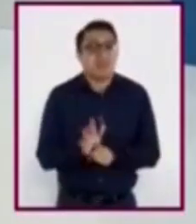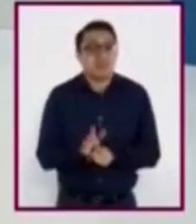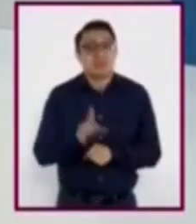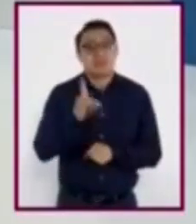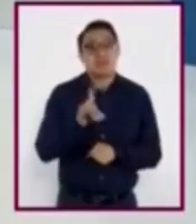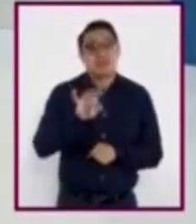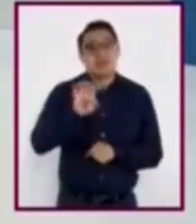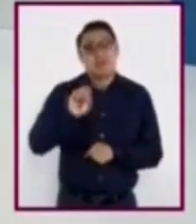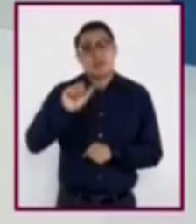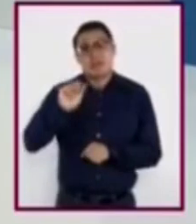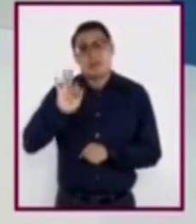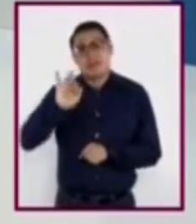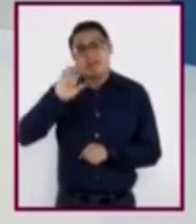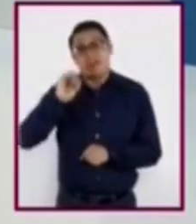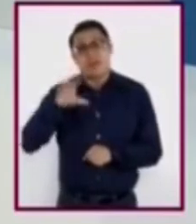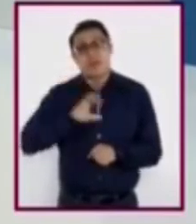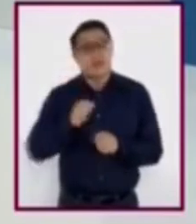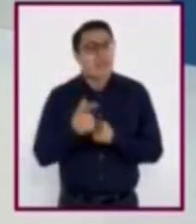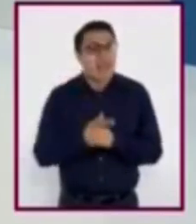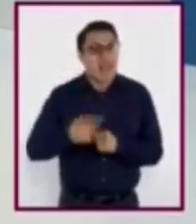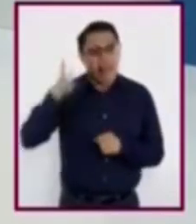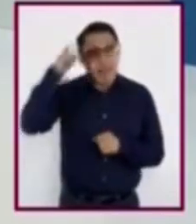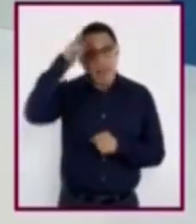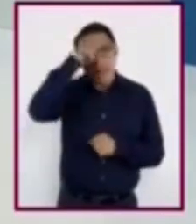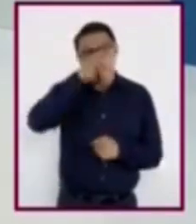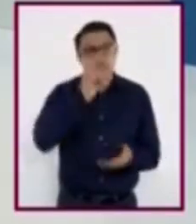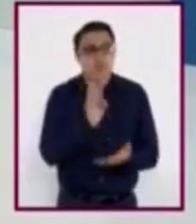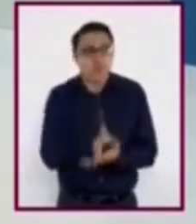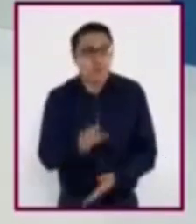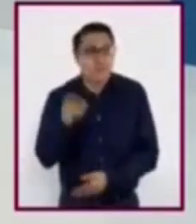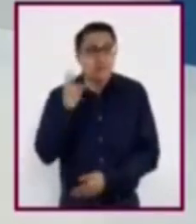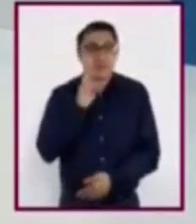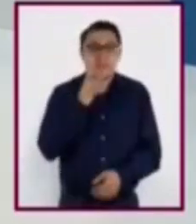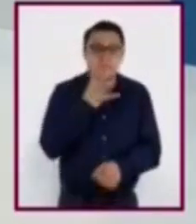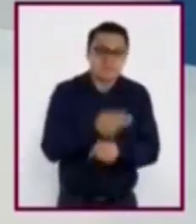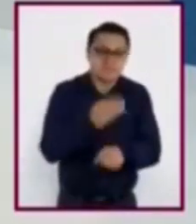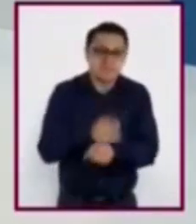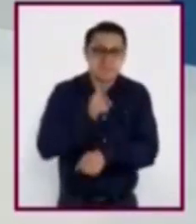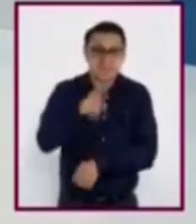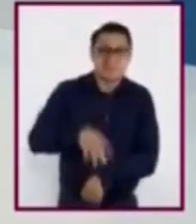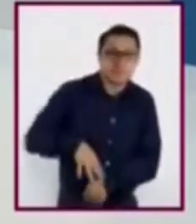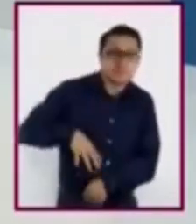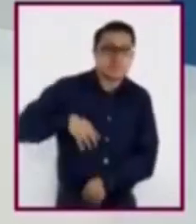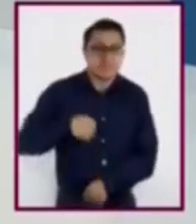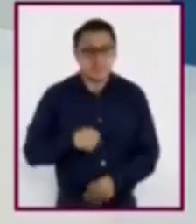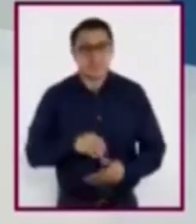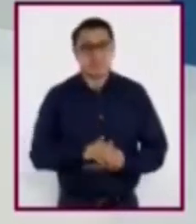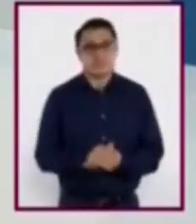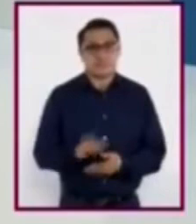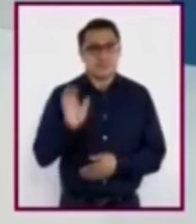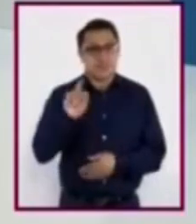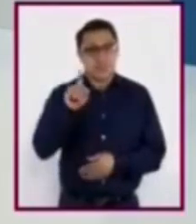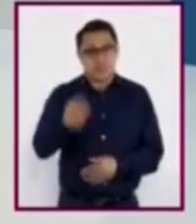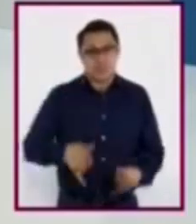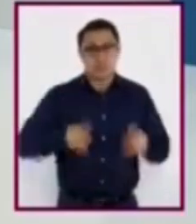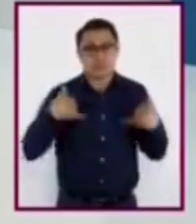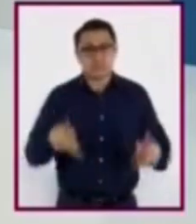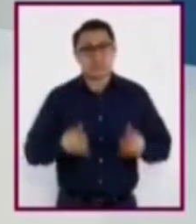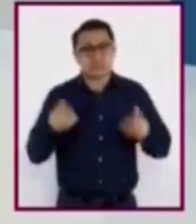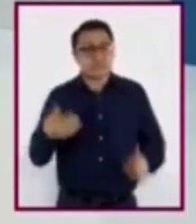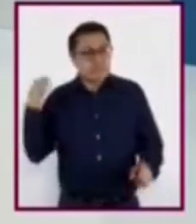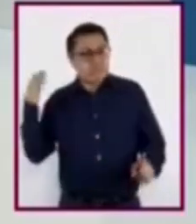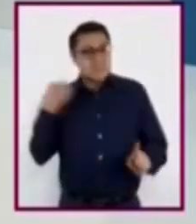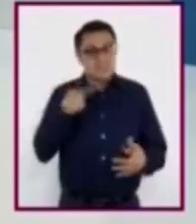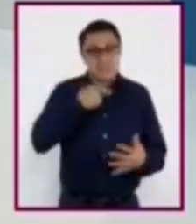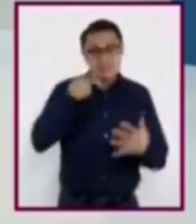solo se pueden resolver mediante un esfuerzo. Durante la adolescencia, los desafíos y las tensiones están